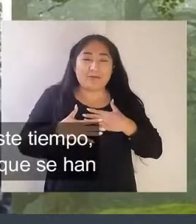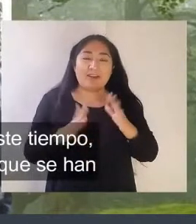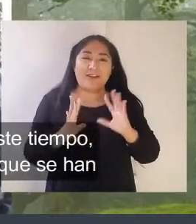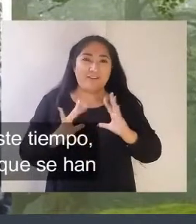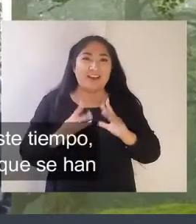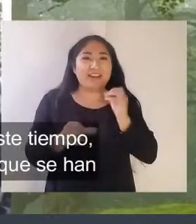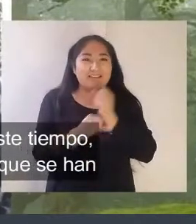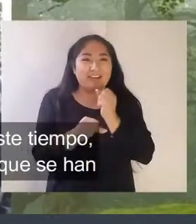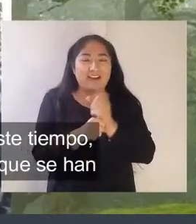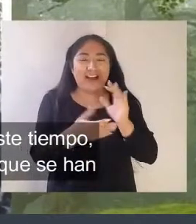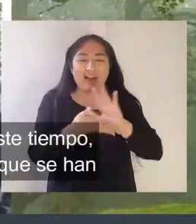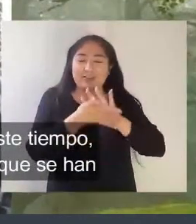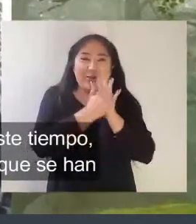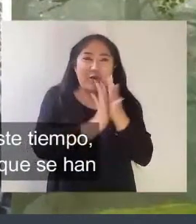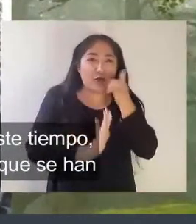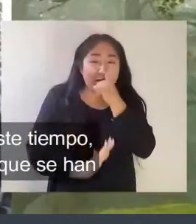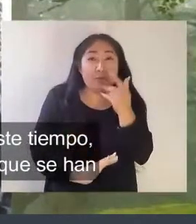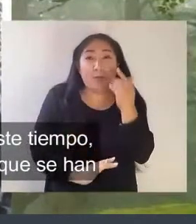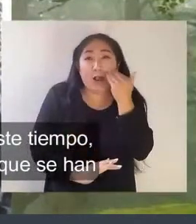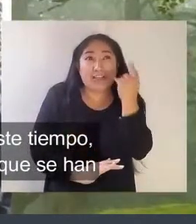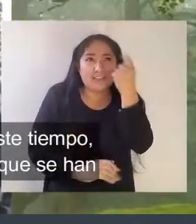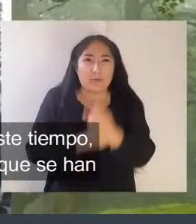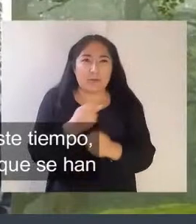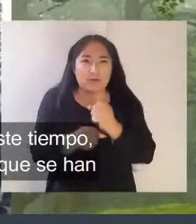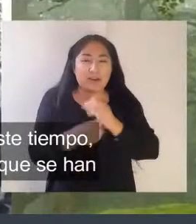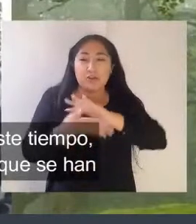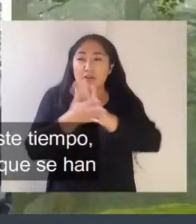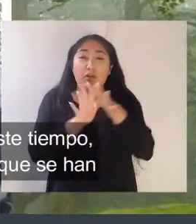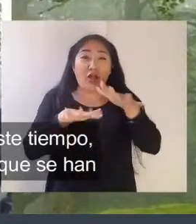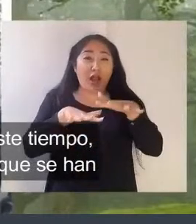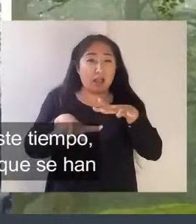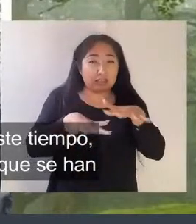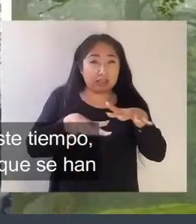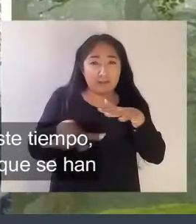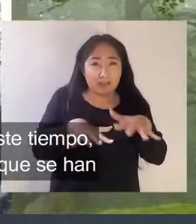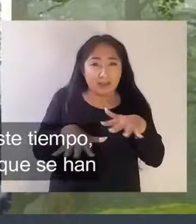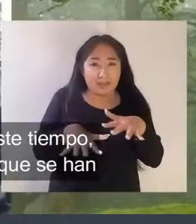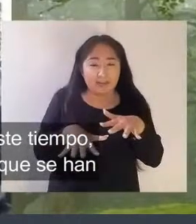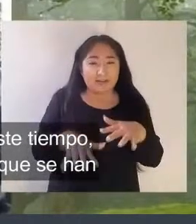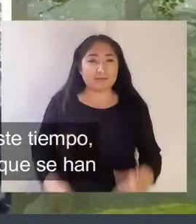trabajar todo este tiempo casi el año ya en todas las actividades